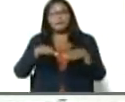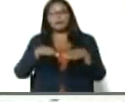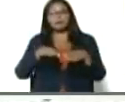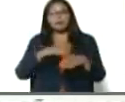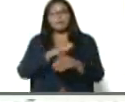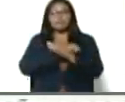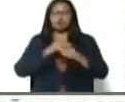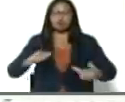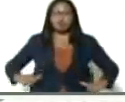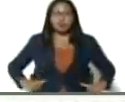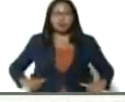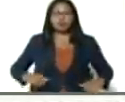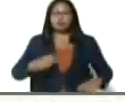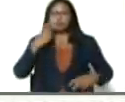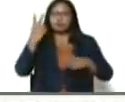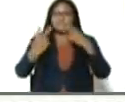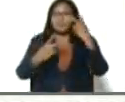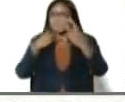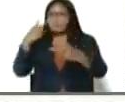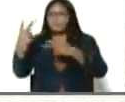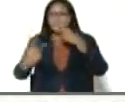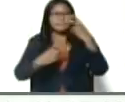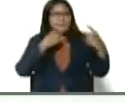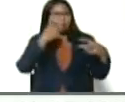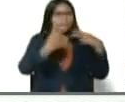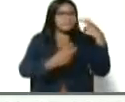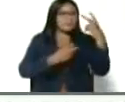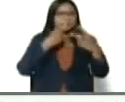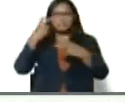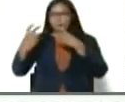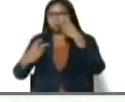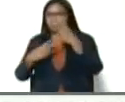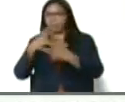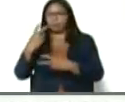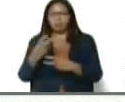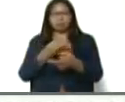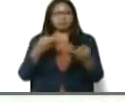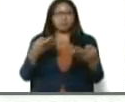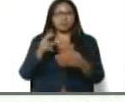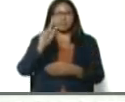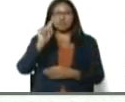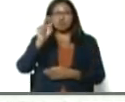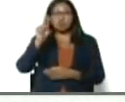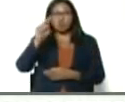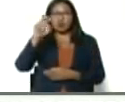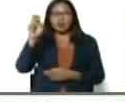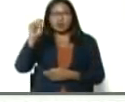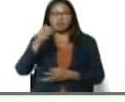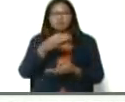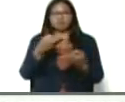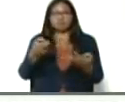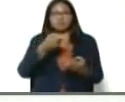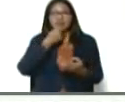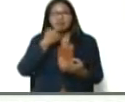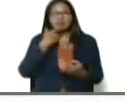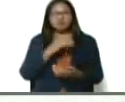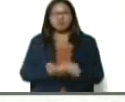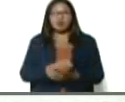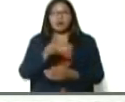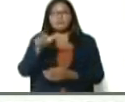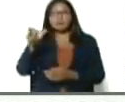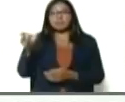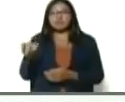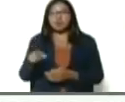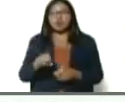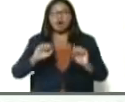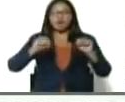veces, todos los municipios, portuguesa, portuguesa, allá en Turén, bellísimo, había, la gente andaba siempre en moto, y en